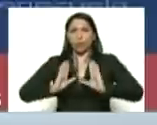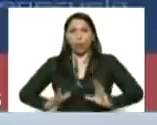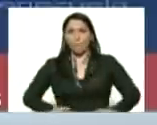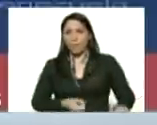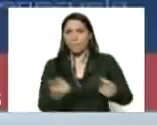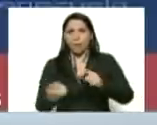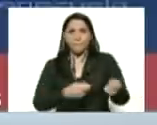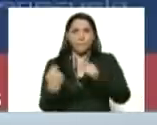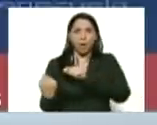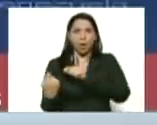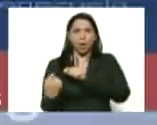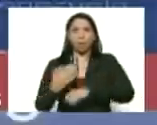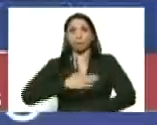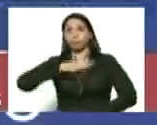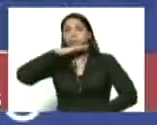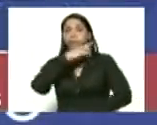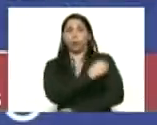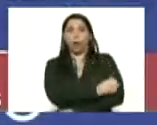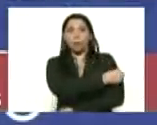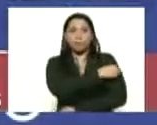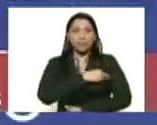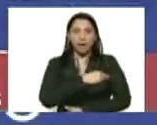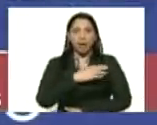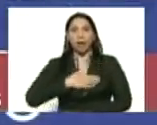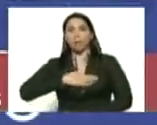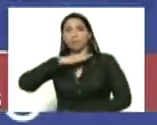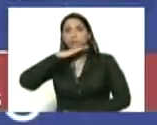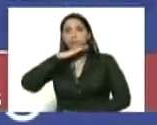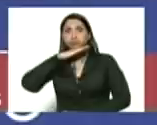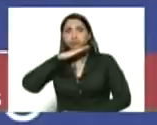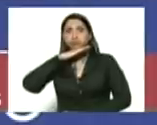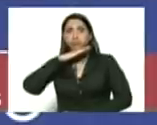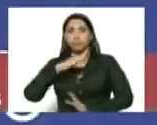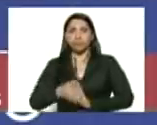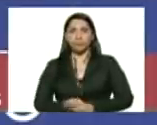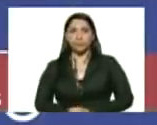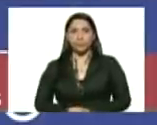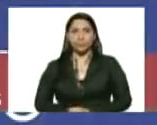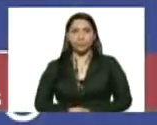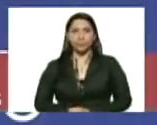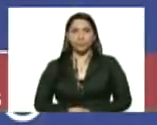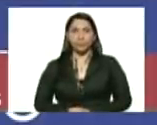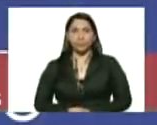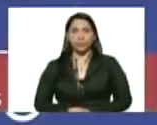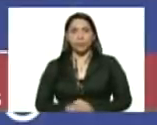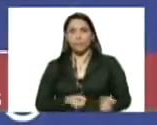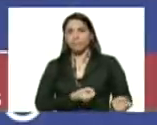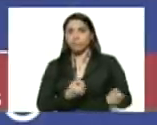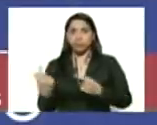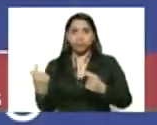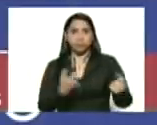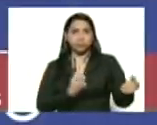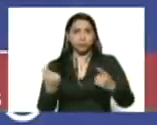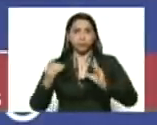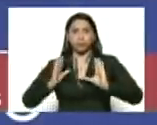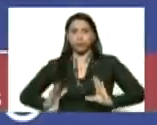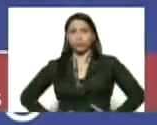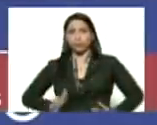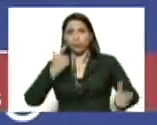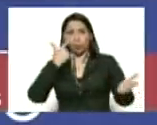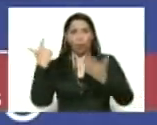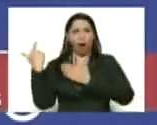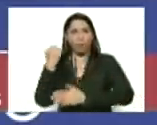Colapsados los hospitales. Colapsadas las funerarias. Y llevan los cadáveres de